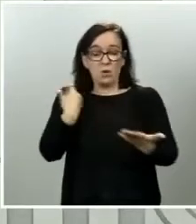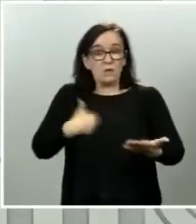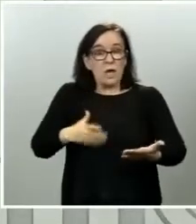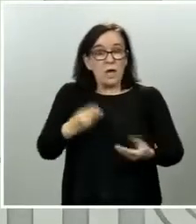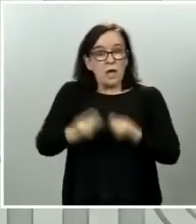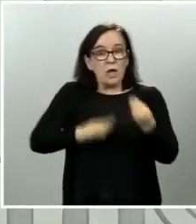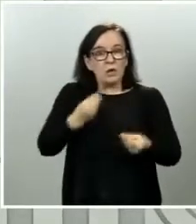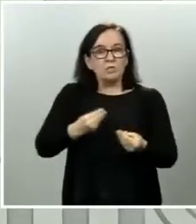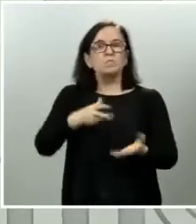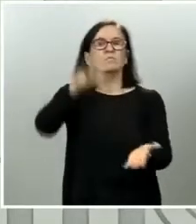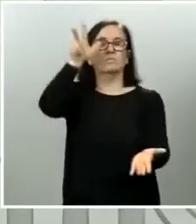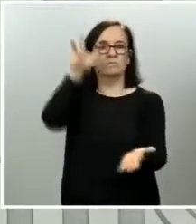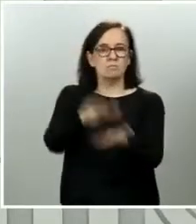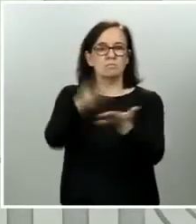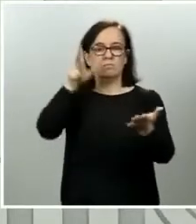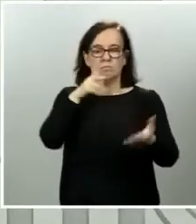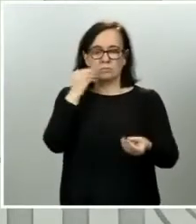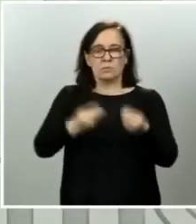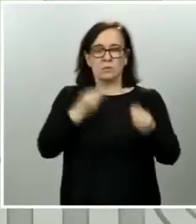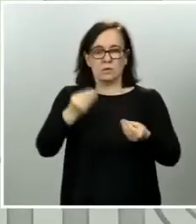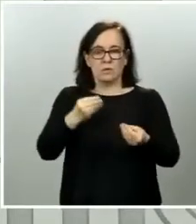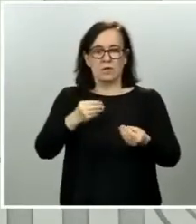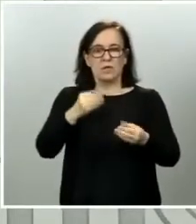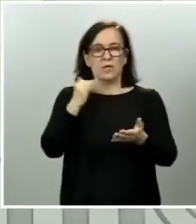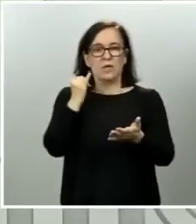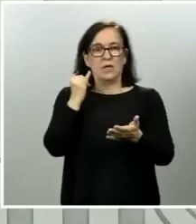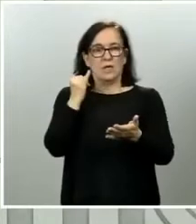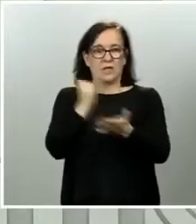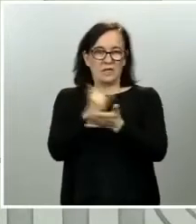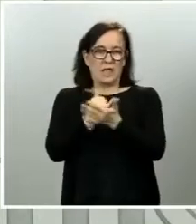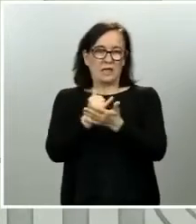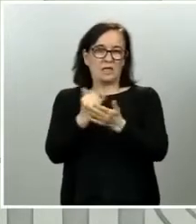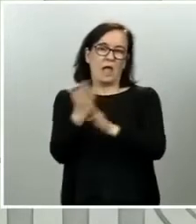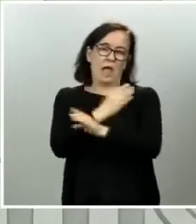homologaremos si existan disponibles test de anticuerpos o del tipo que sea